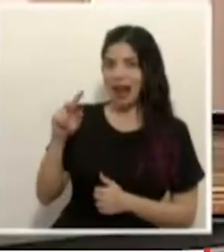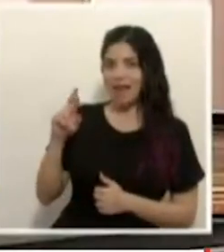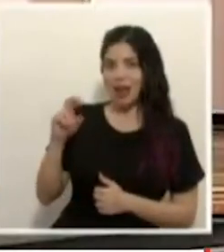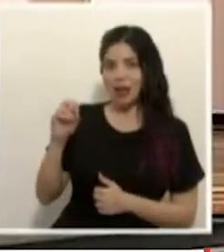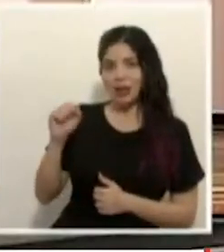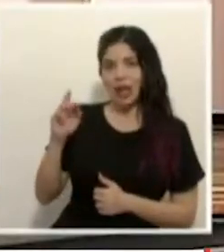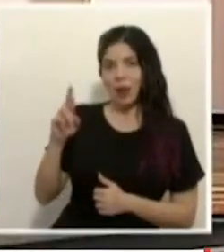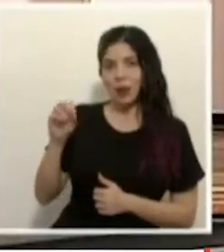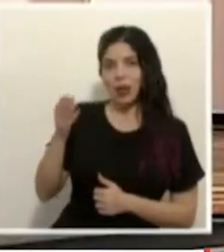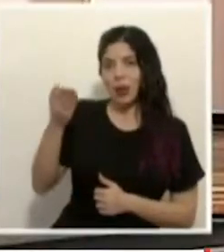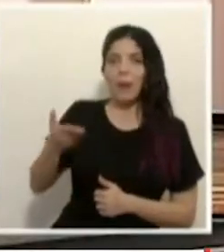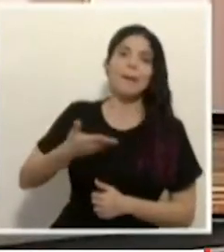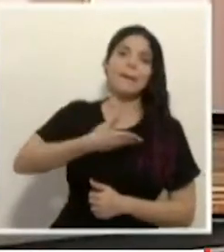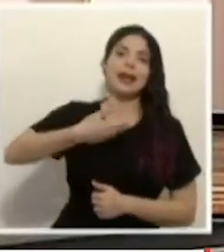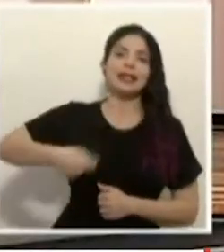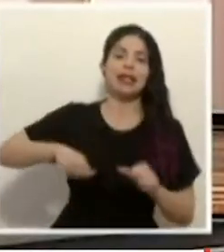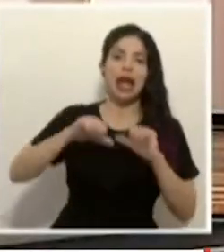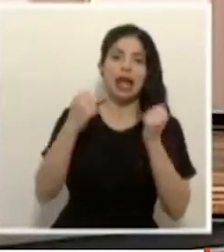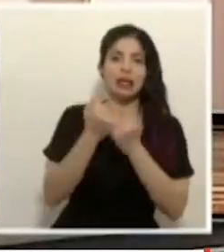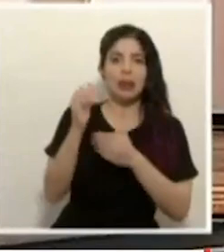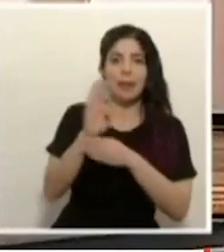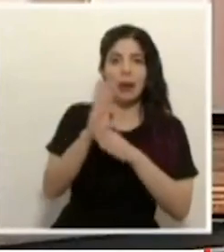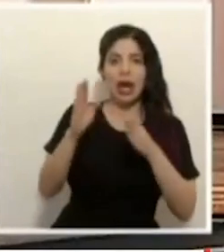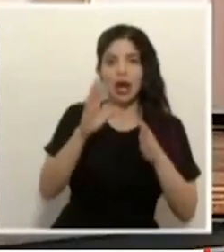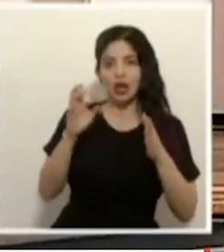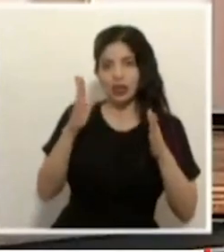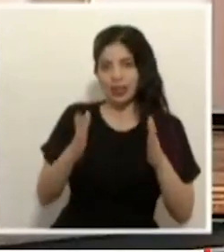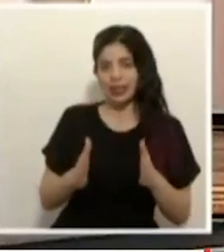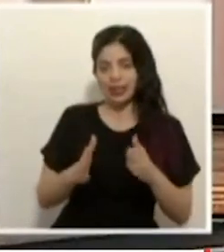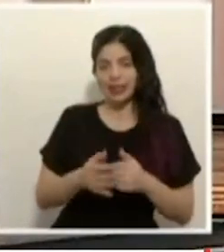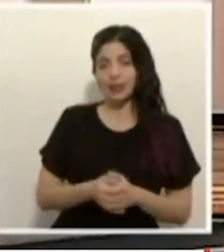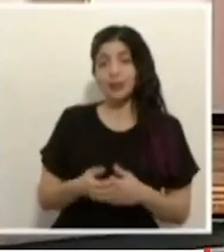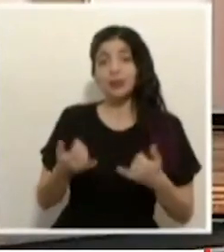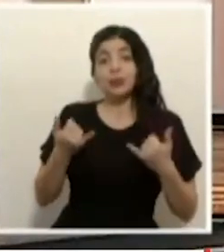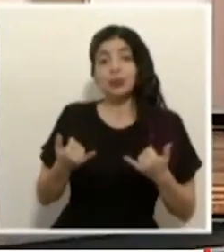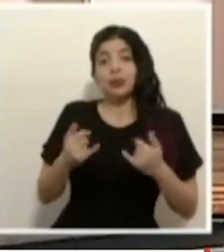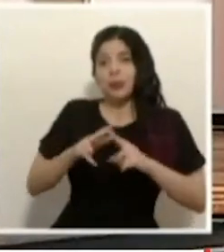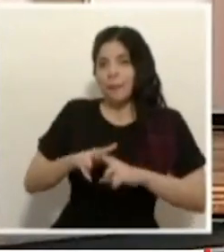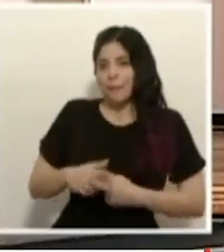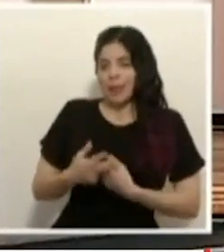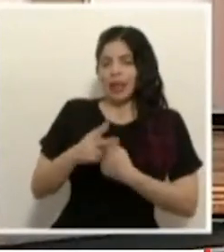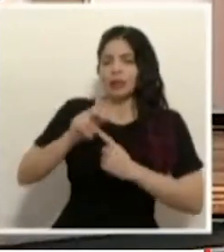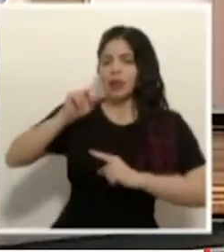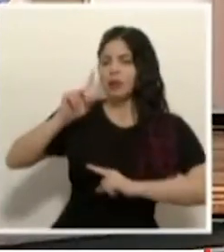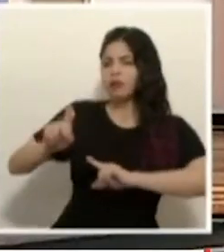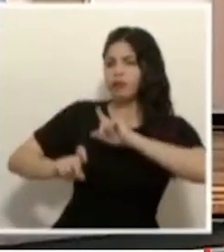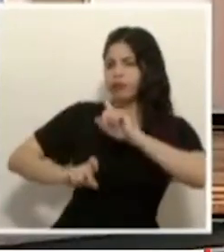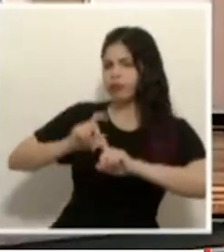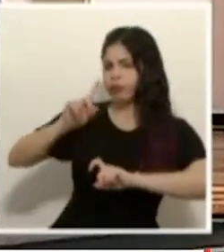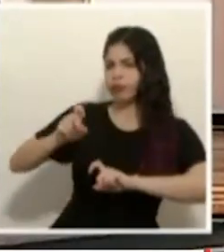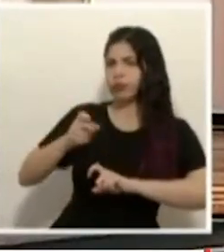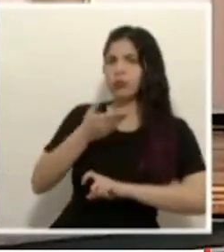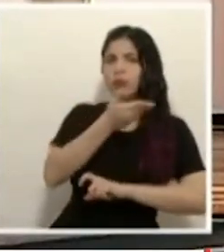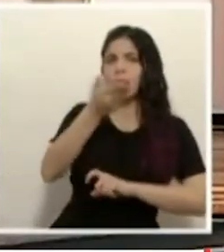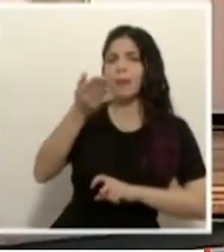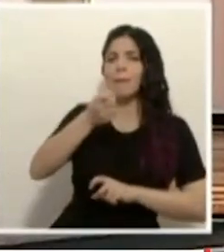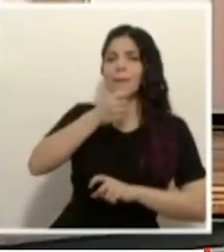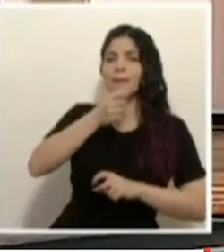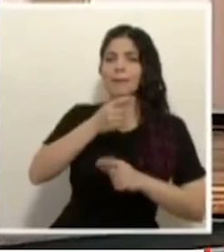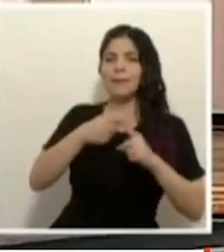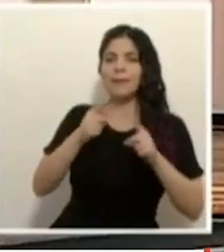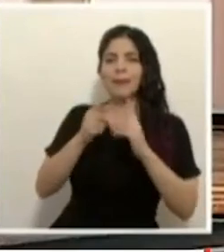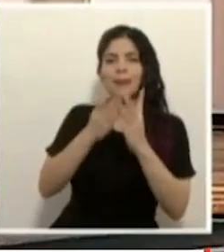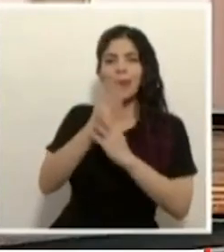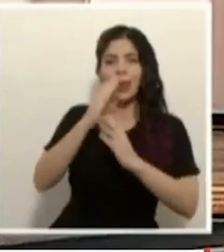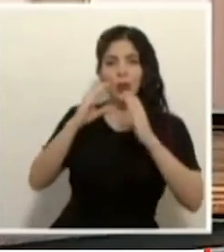Saborío, presidente de la Asociación Bancaria Costa Ricense. Vamos a iniciar con el periodo de consultas de los medios de comunicación que están